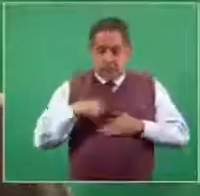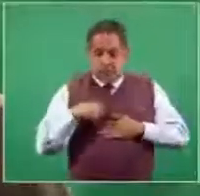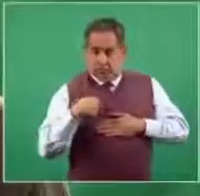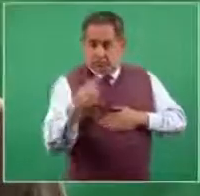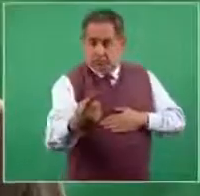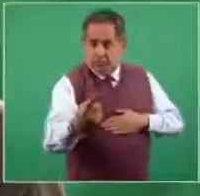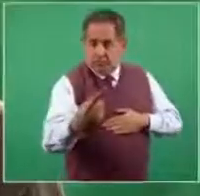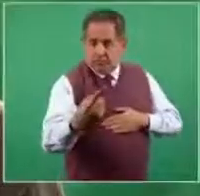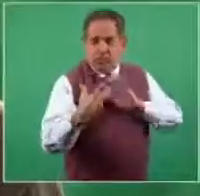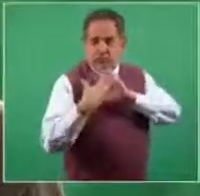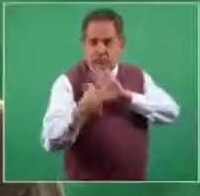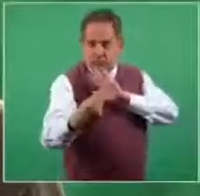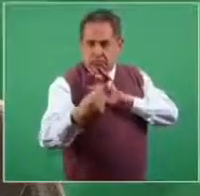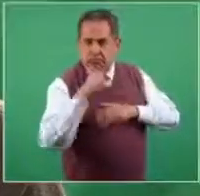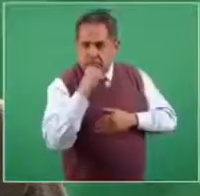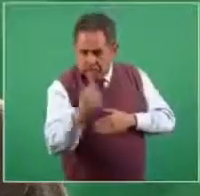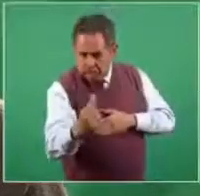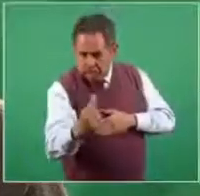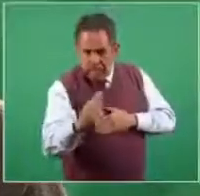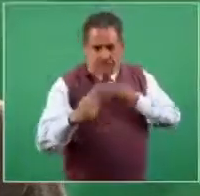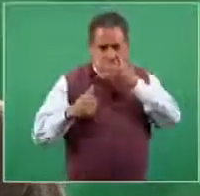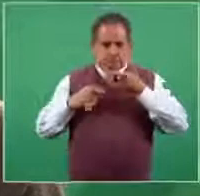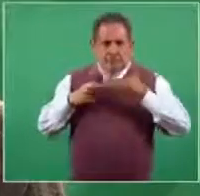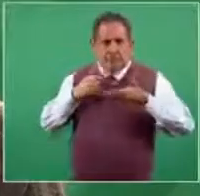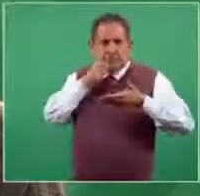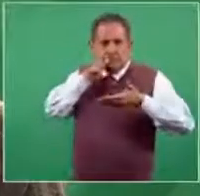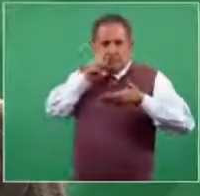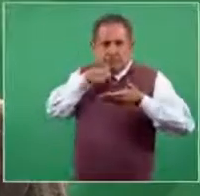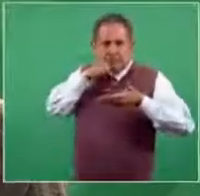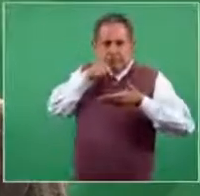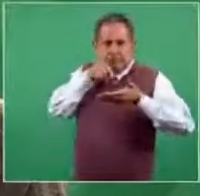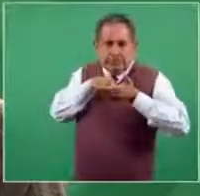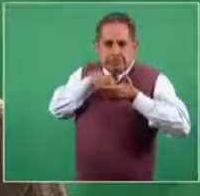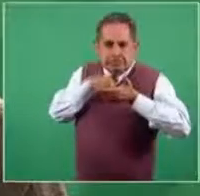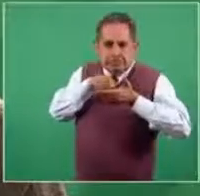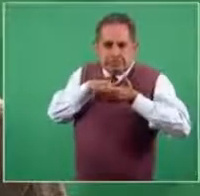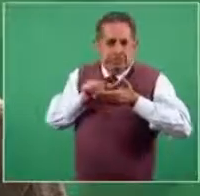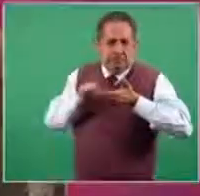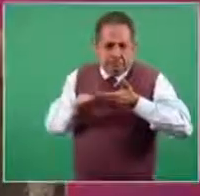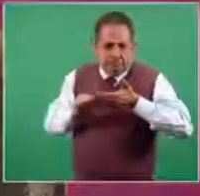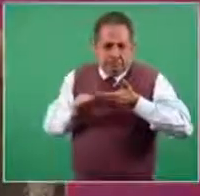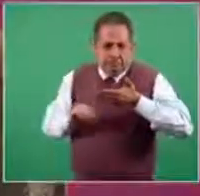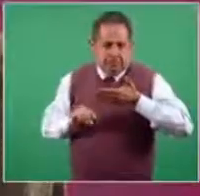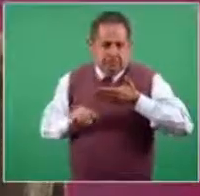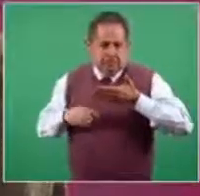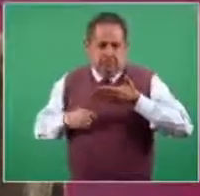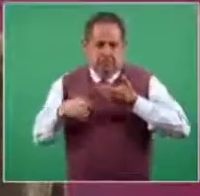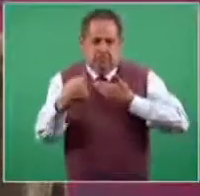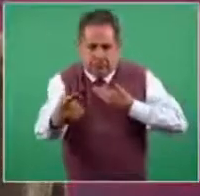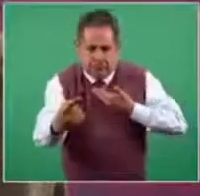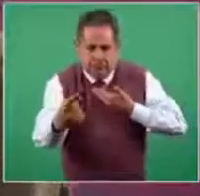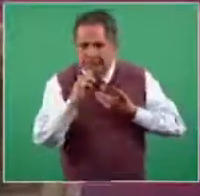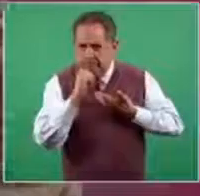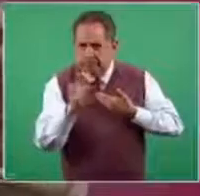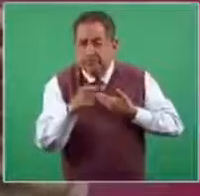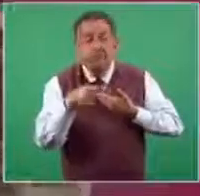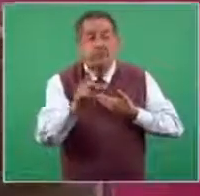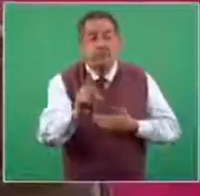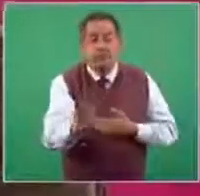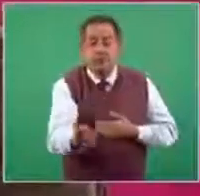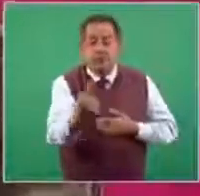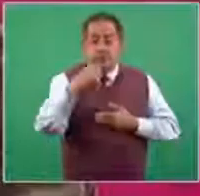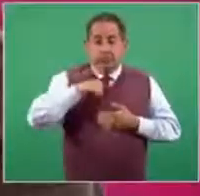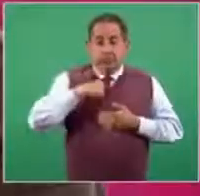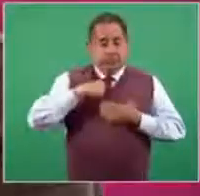partículas líquidas que conllevan el virus, pero sigue siendo muy limitado su utilidad para